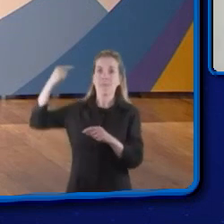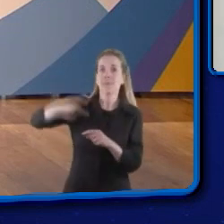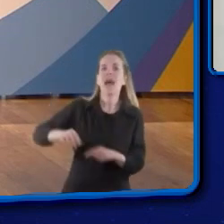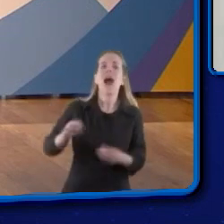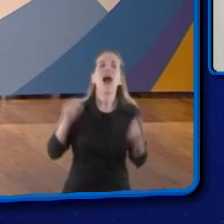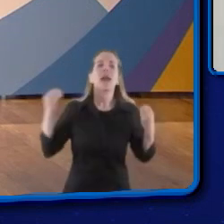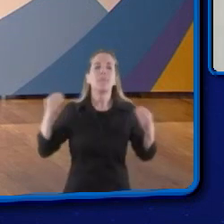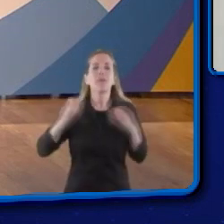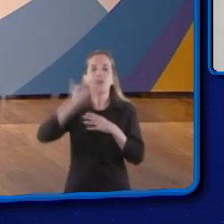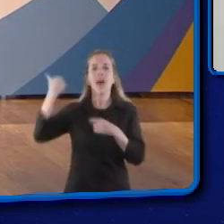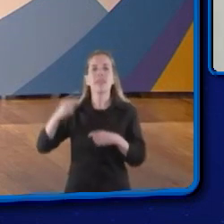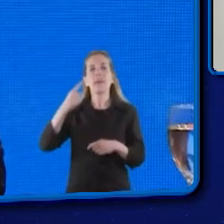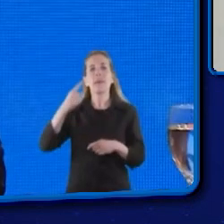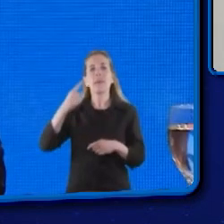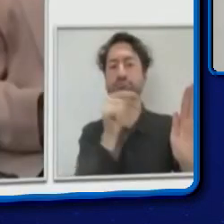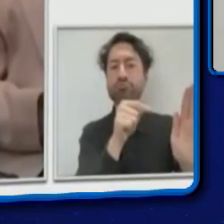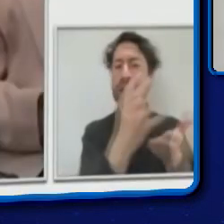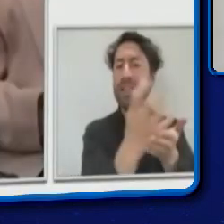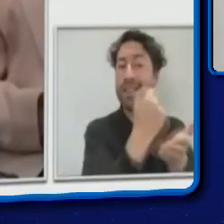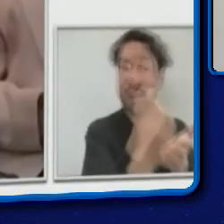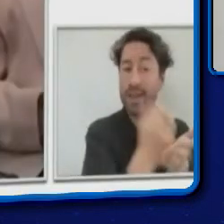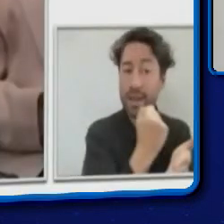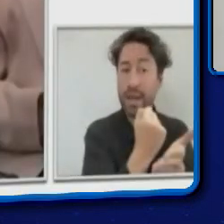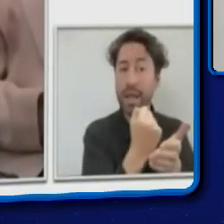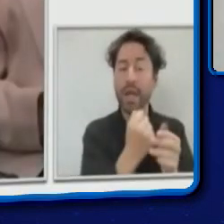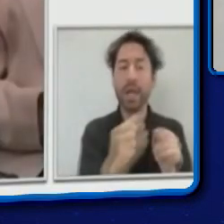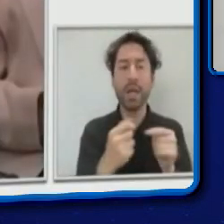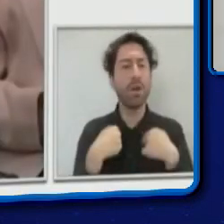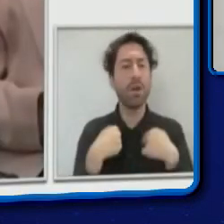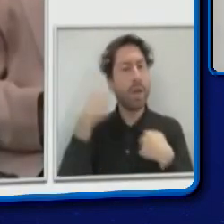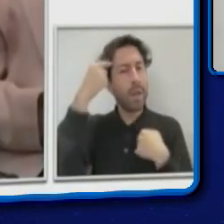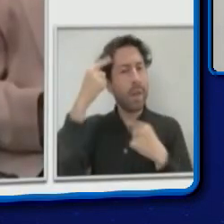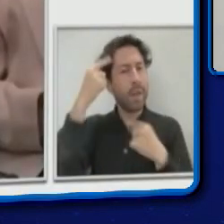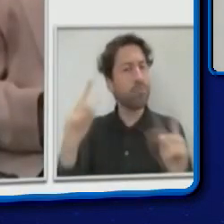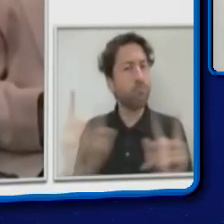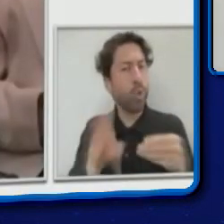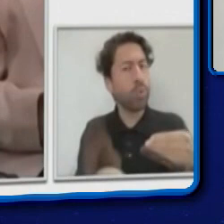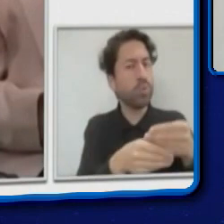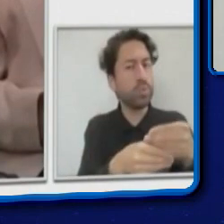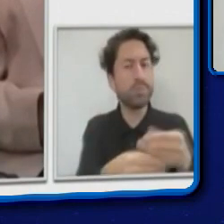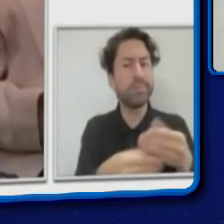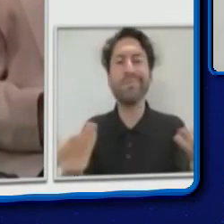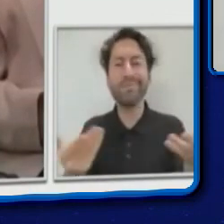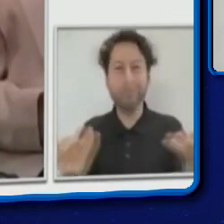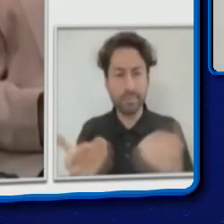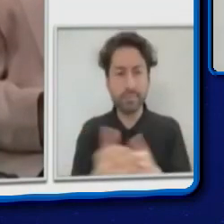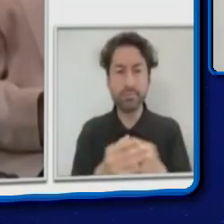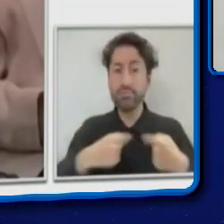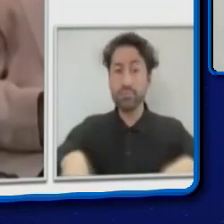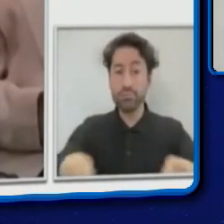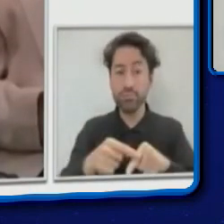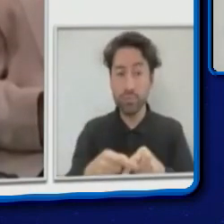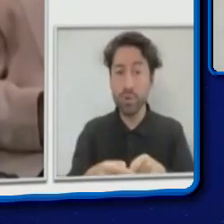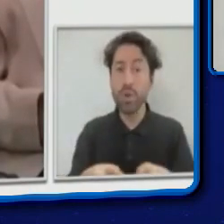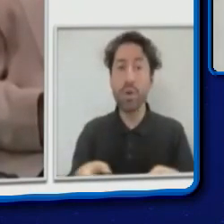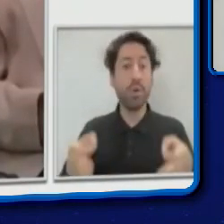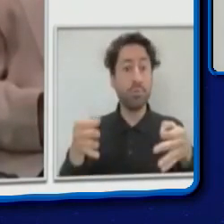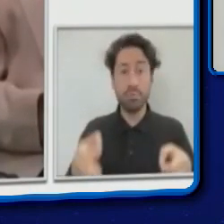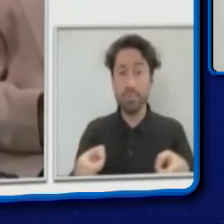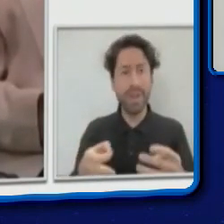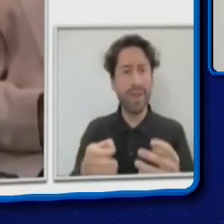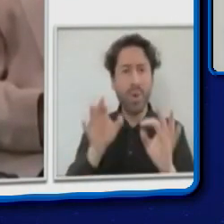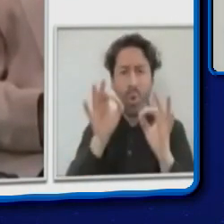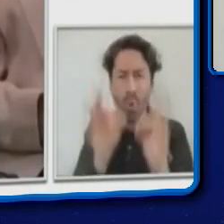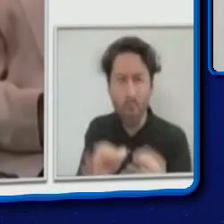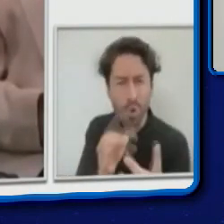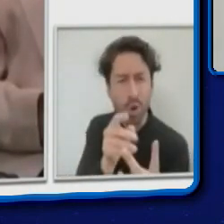las situaciones que vive el mundo, que fíjense cómo la situación entre Ucrania y Rusia ha tenido una enorme afectación sobre los precios de las